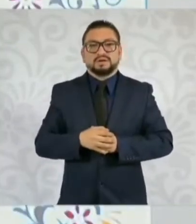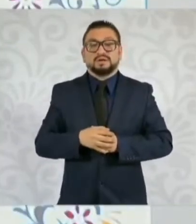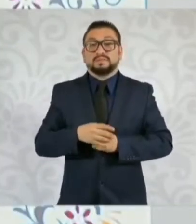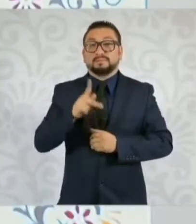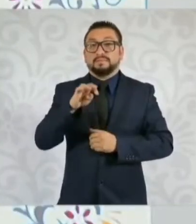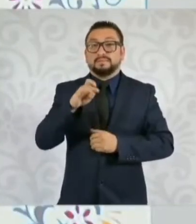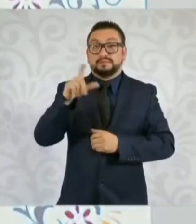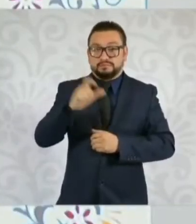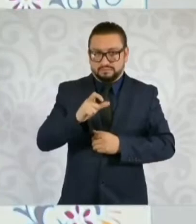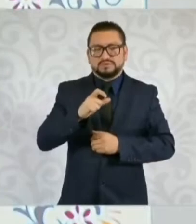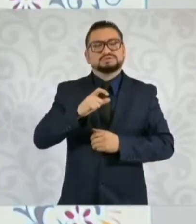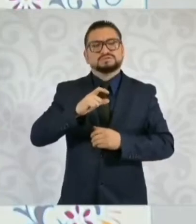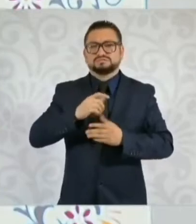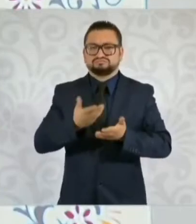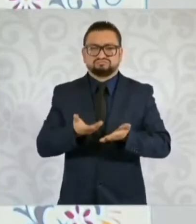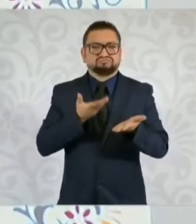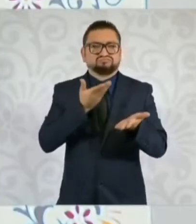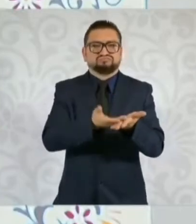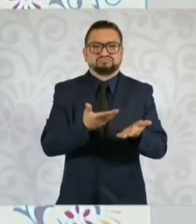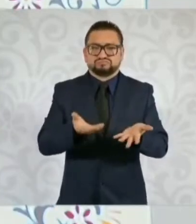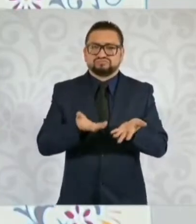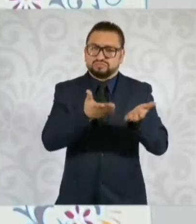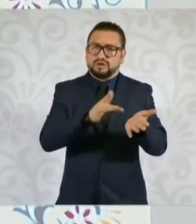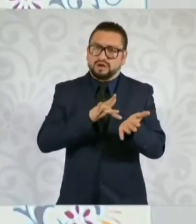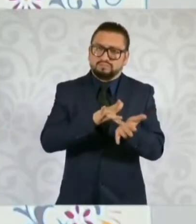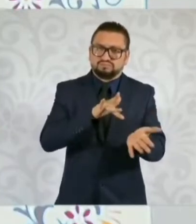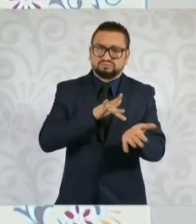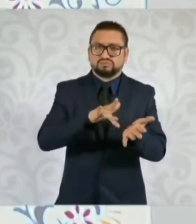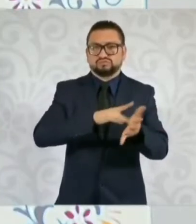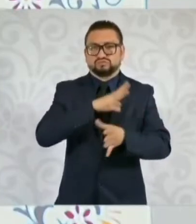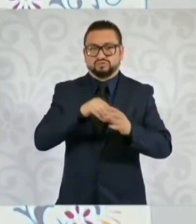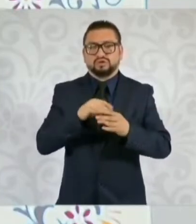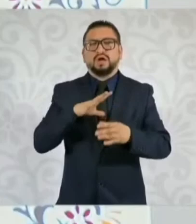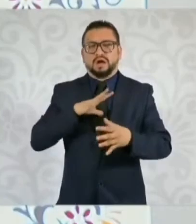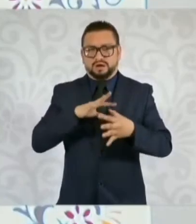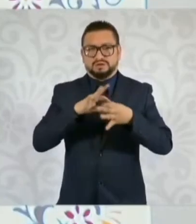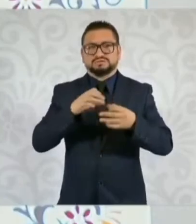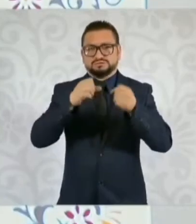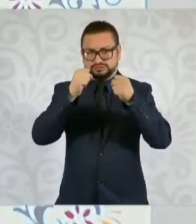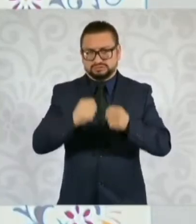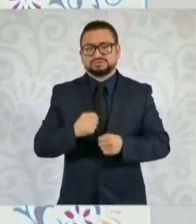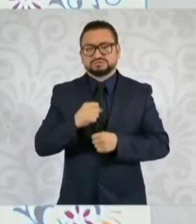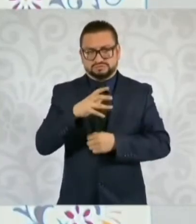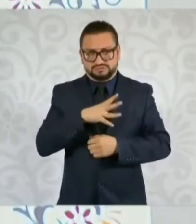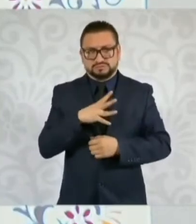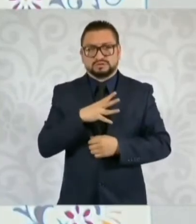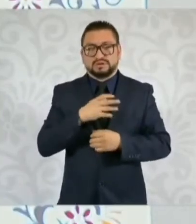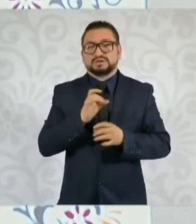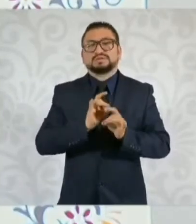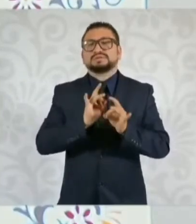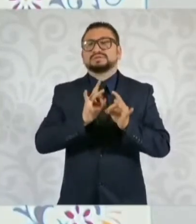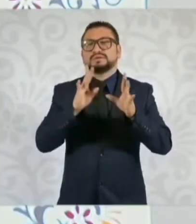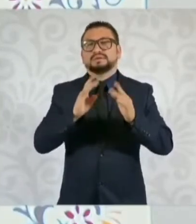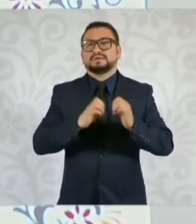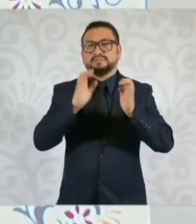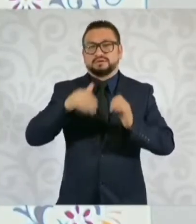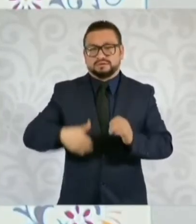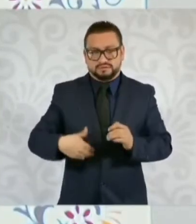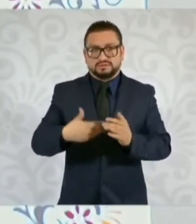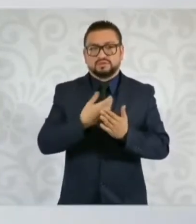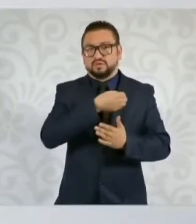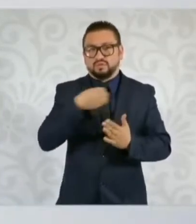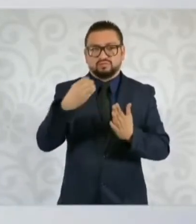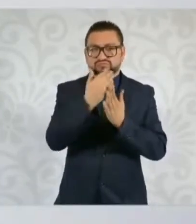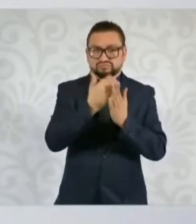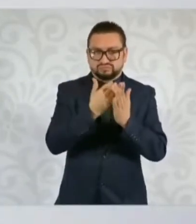Pemex ha ofrecido todo el apoyo, hay una serie de seguros que se contratan en este tipo de casos. Los protocolos están muy